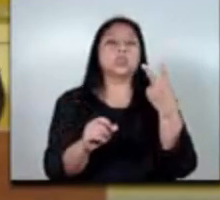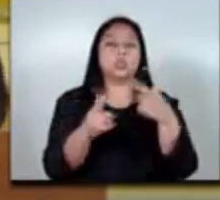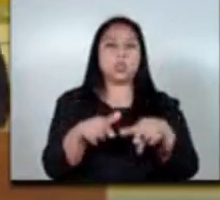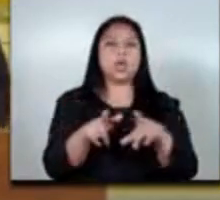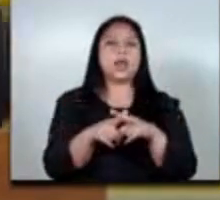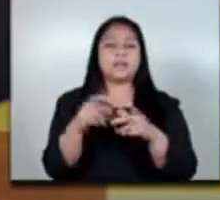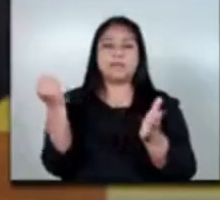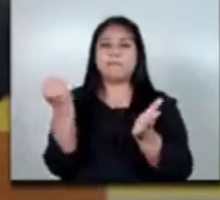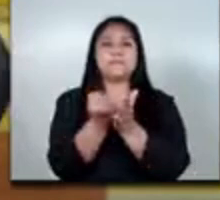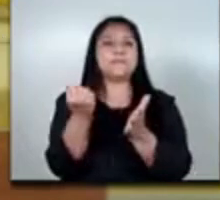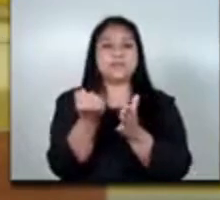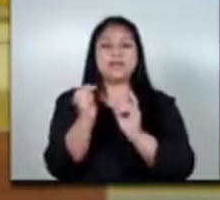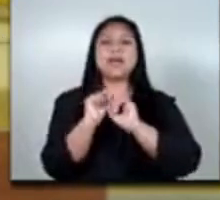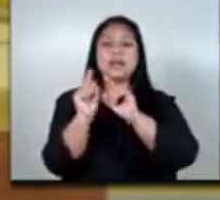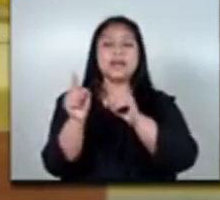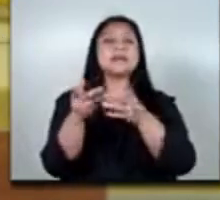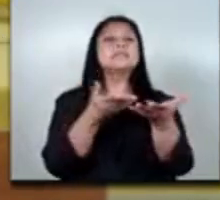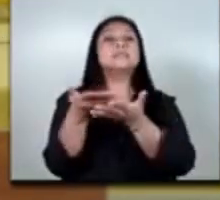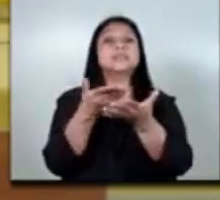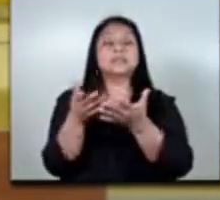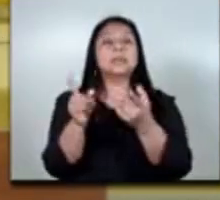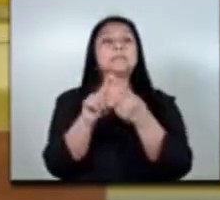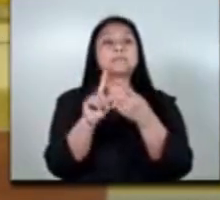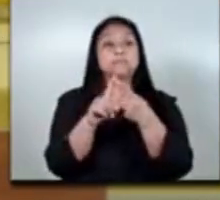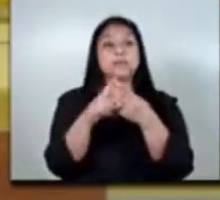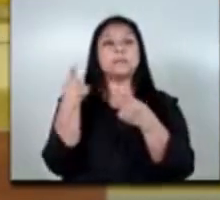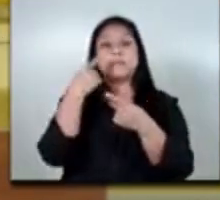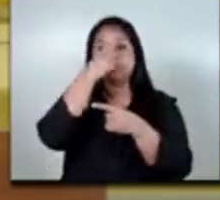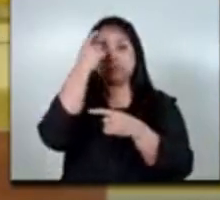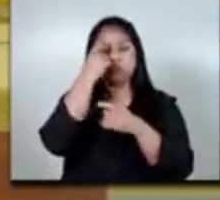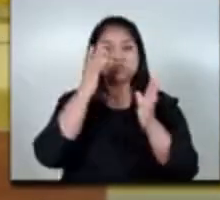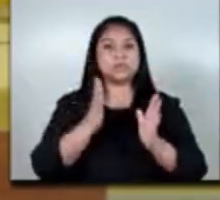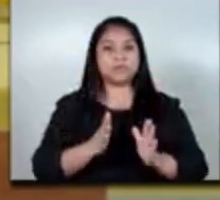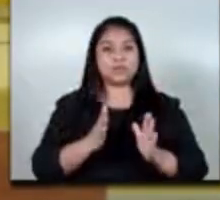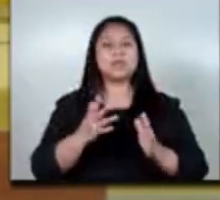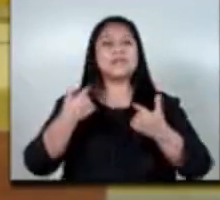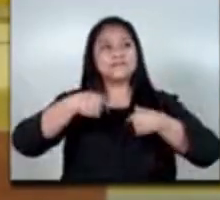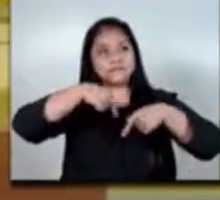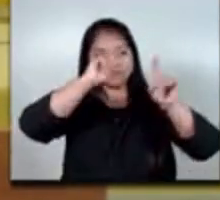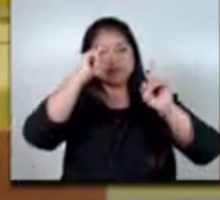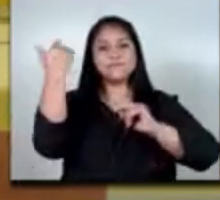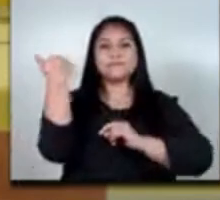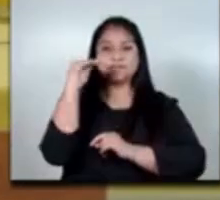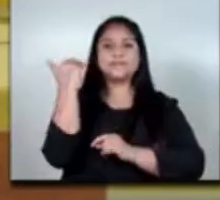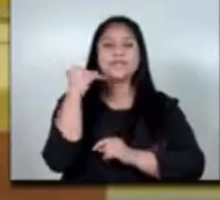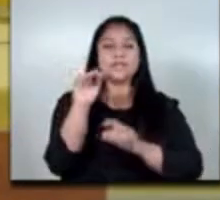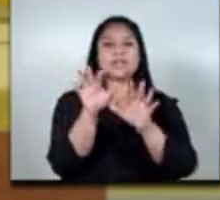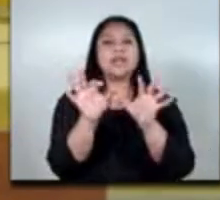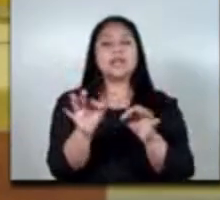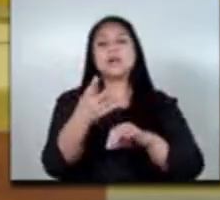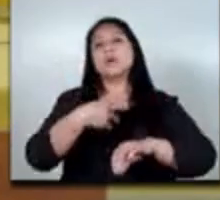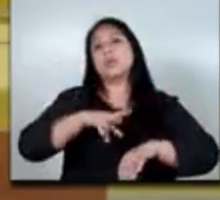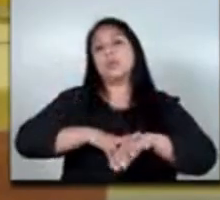de emisión que está dedicado en primera instancia a los trabajadores que van a viajar de manera regular